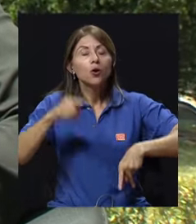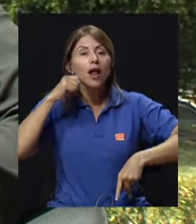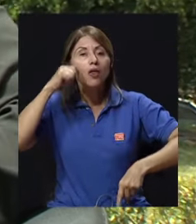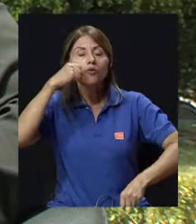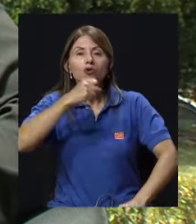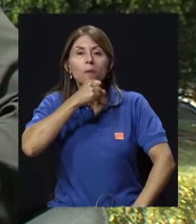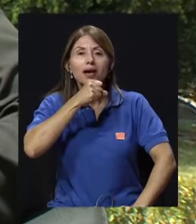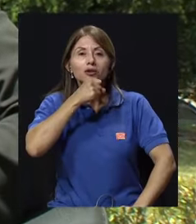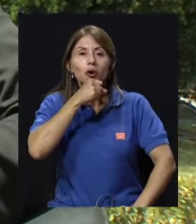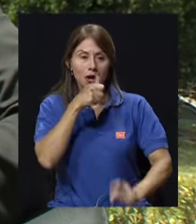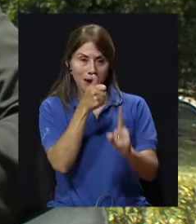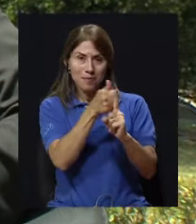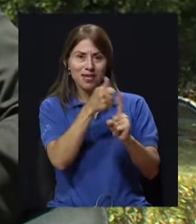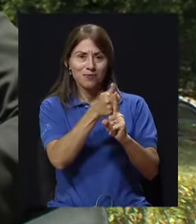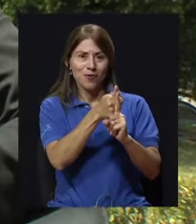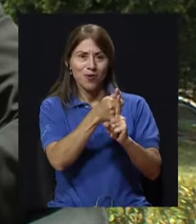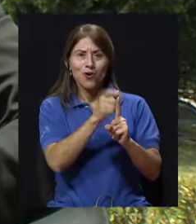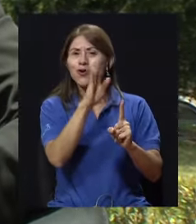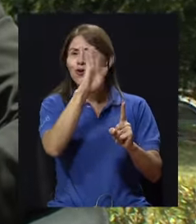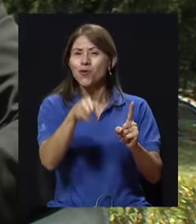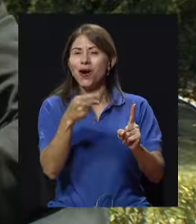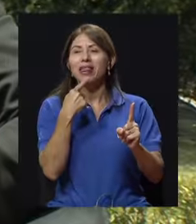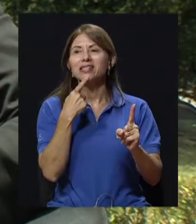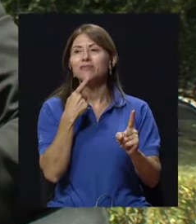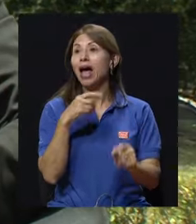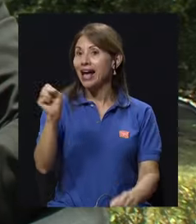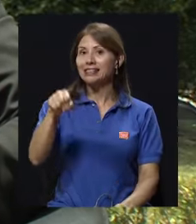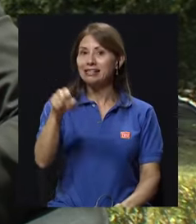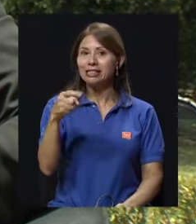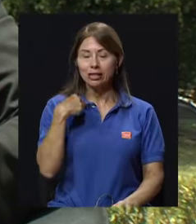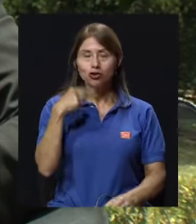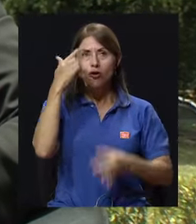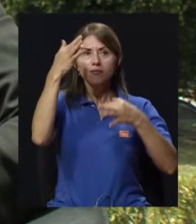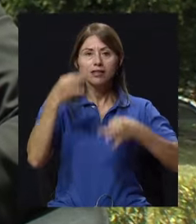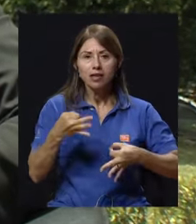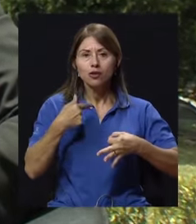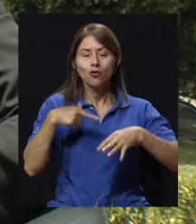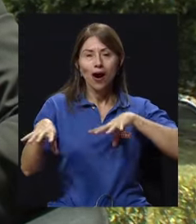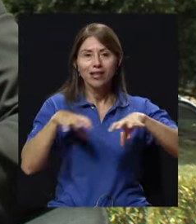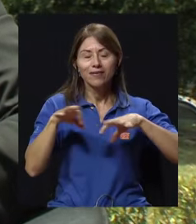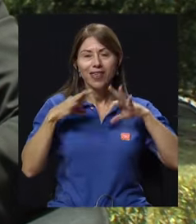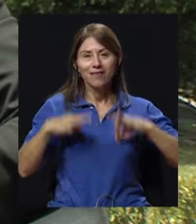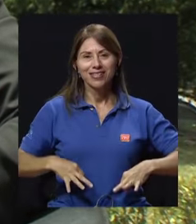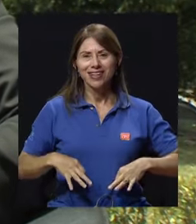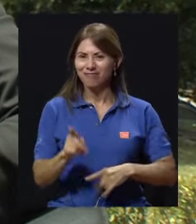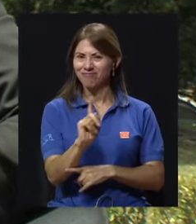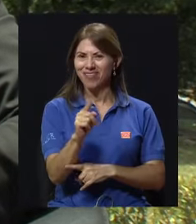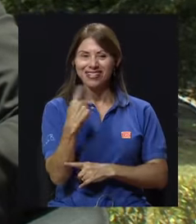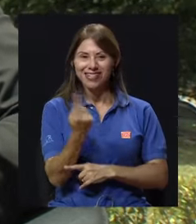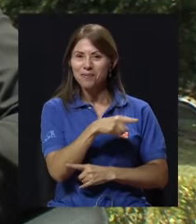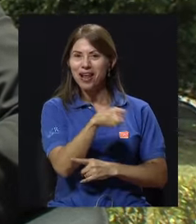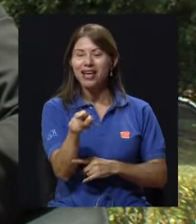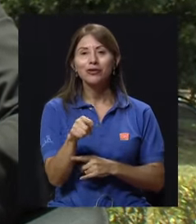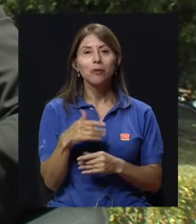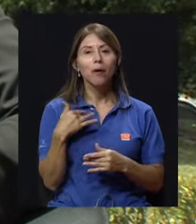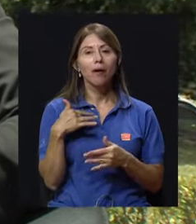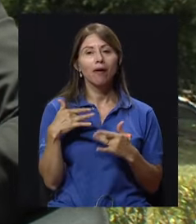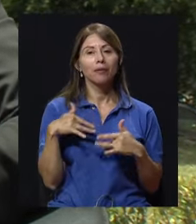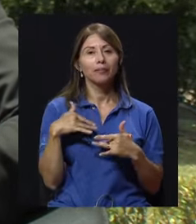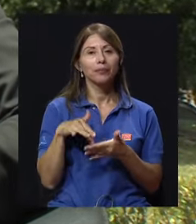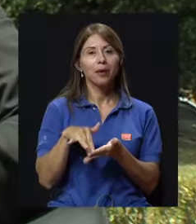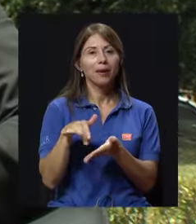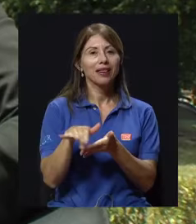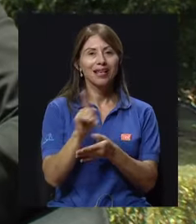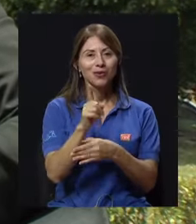nunca dice, ay, sí, voy a hacer actividad física, ¿verdad? Siempre pone algún pretexto, alguna excusa. En su experiencia, ¿cuáles son las que más